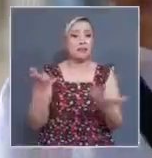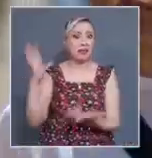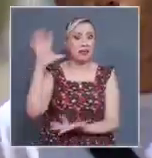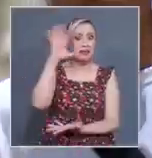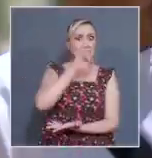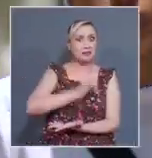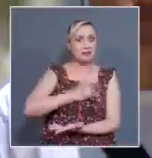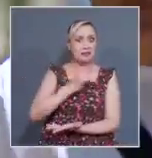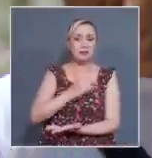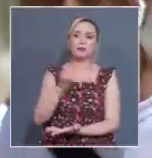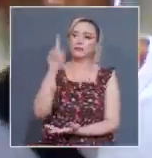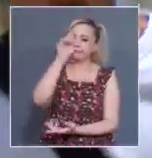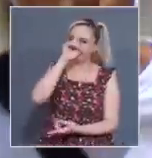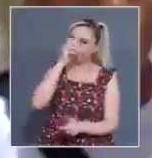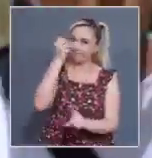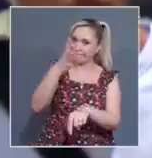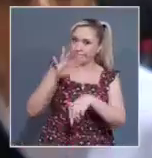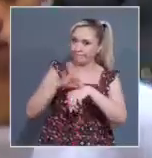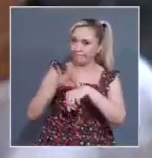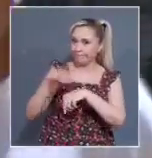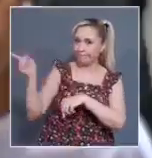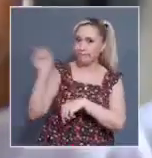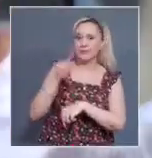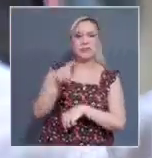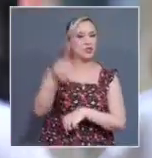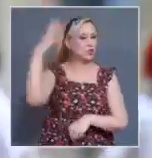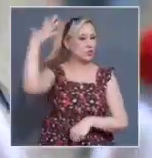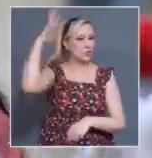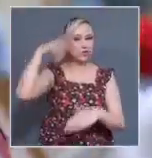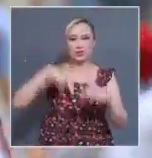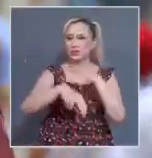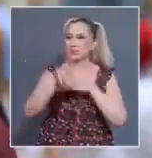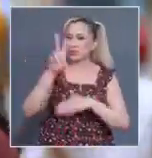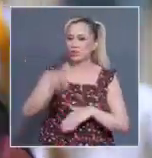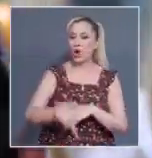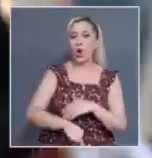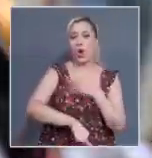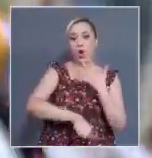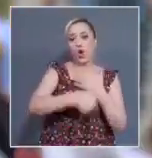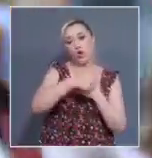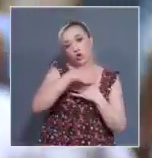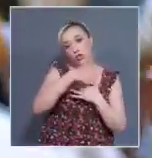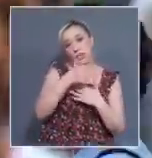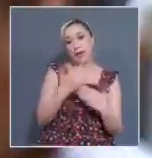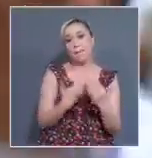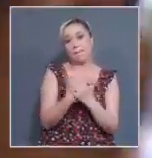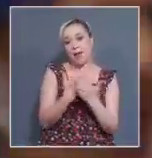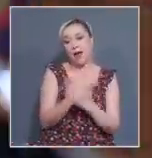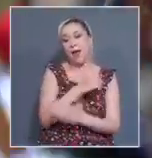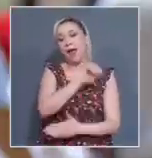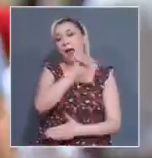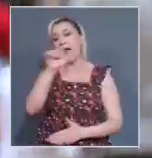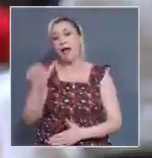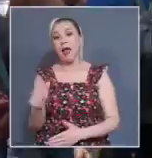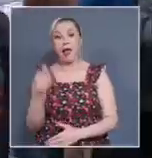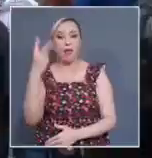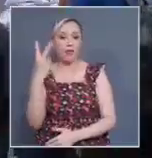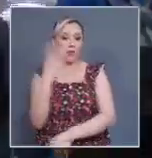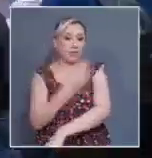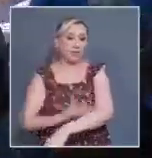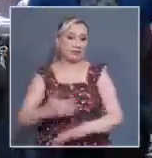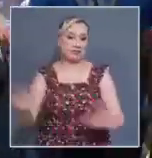evitar exponerse al sol entre las 11 de la mañana y las 3 de la tarde, consumir al menos dos litros diarios de agua natural,